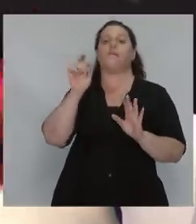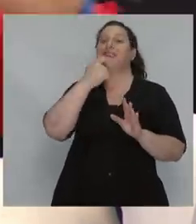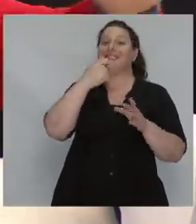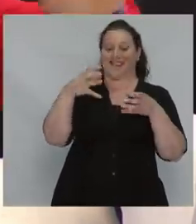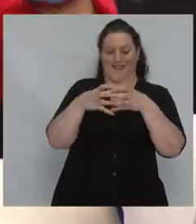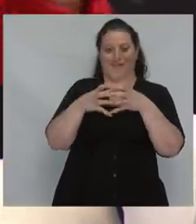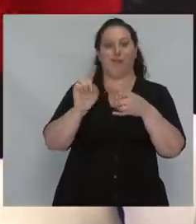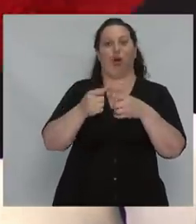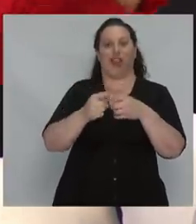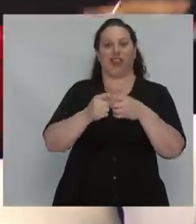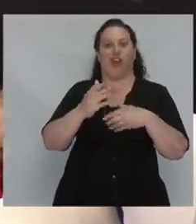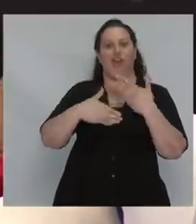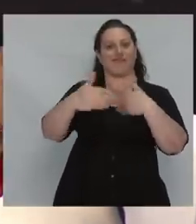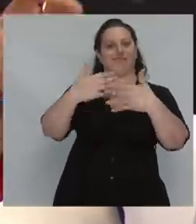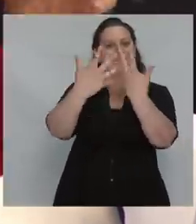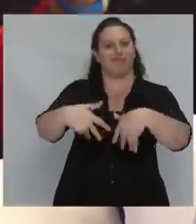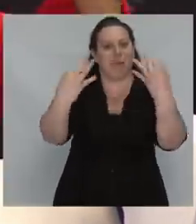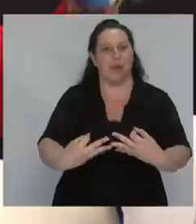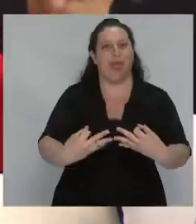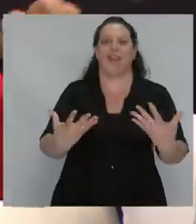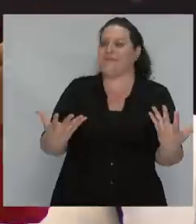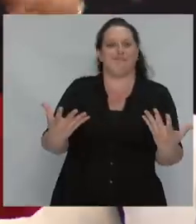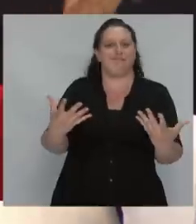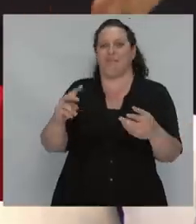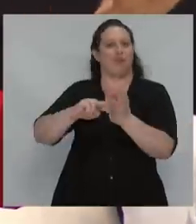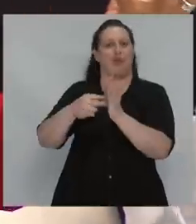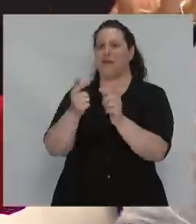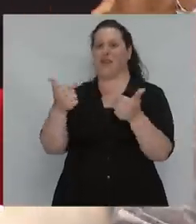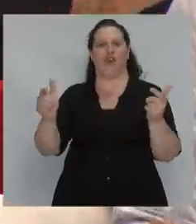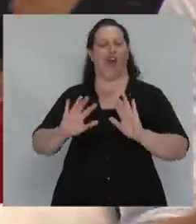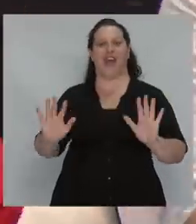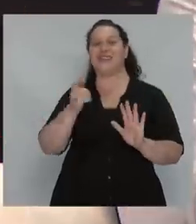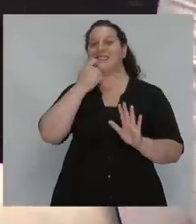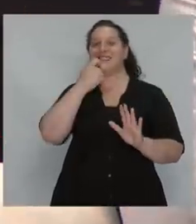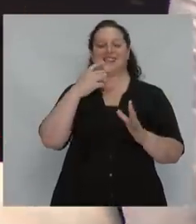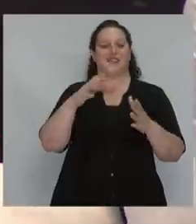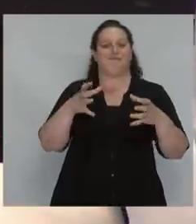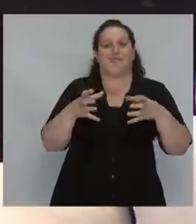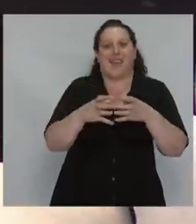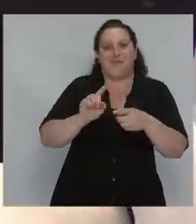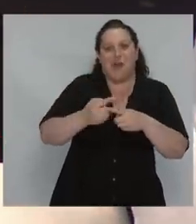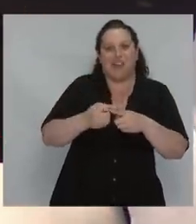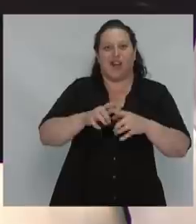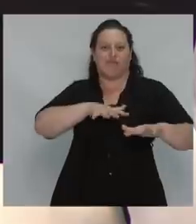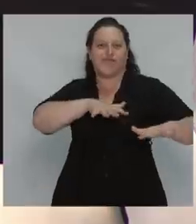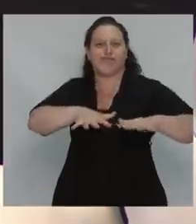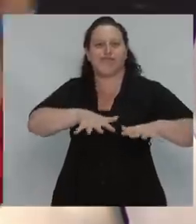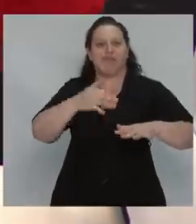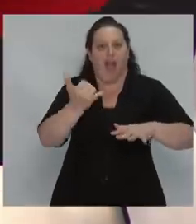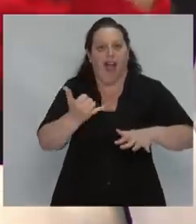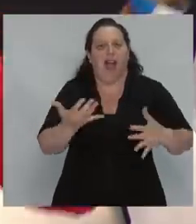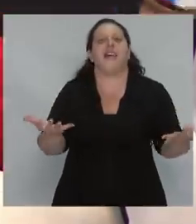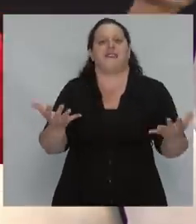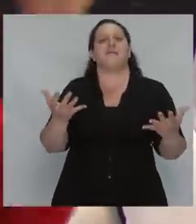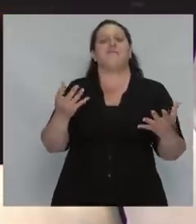Los problemas que hemos visto en otros lugares de América Latina se hubieran solventado si el partido fuera un partido movimiento, donde realmente tuviéramos